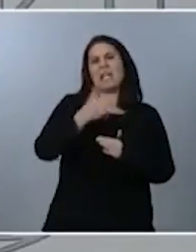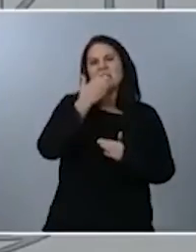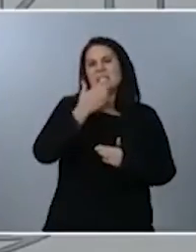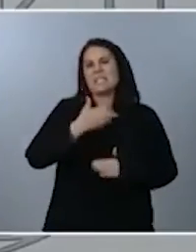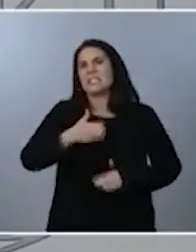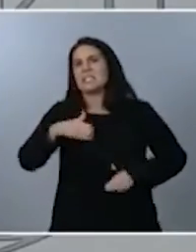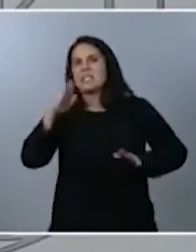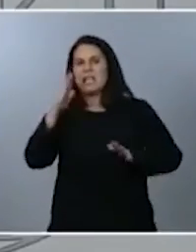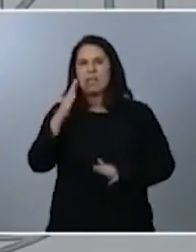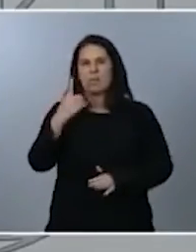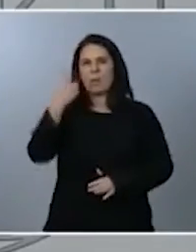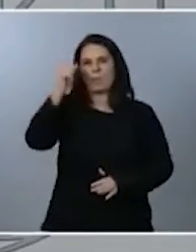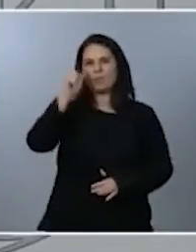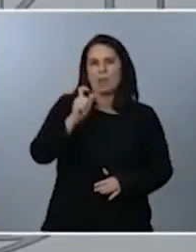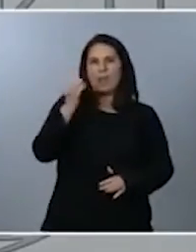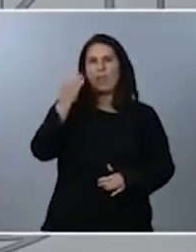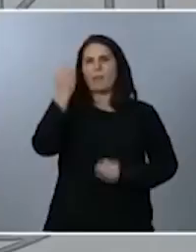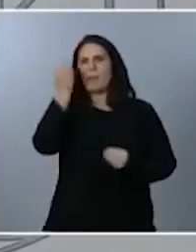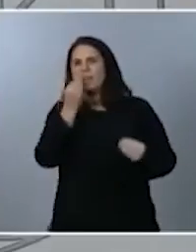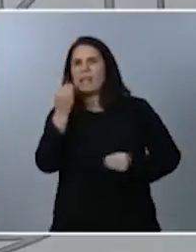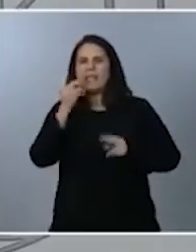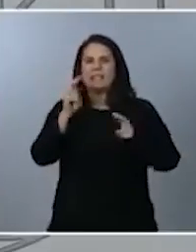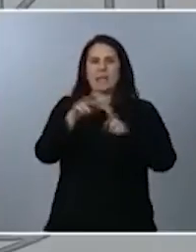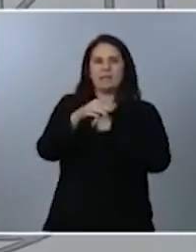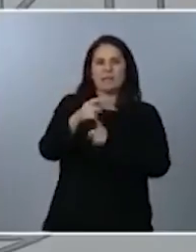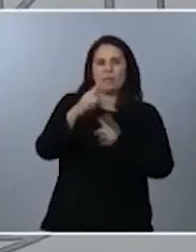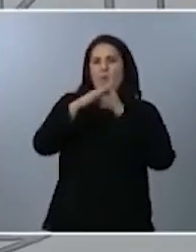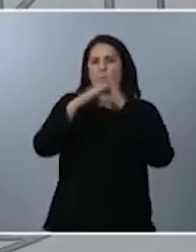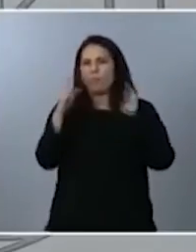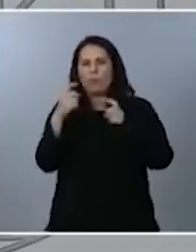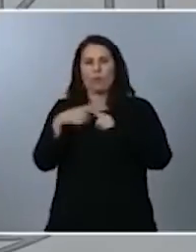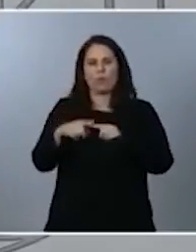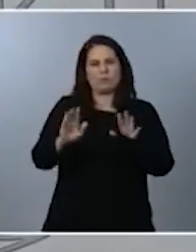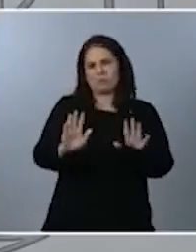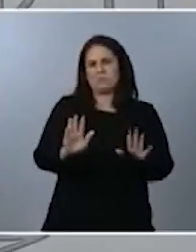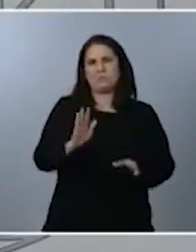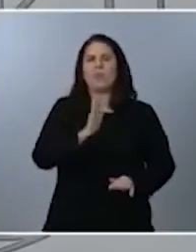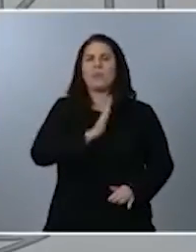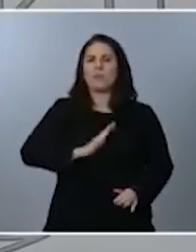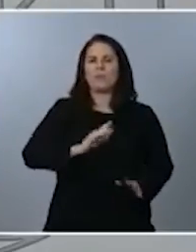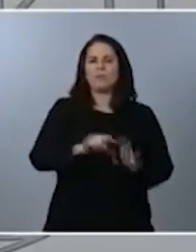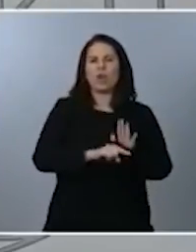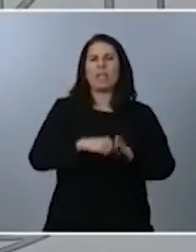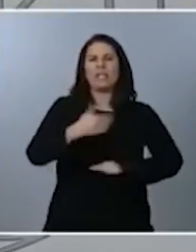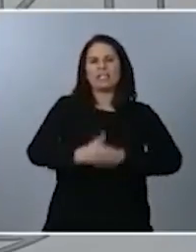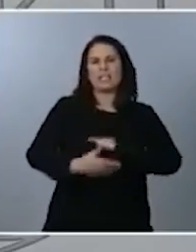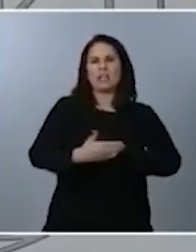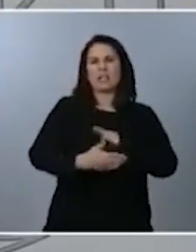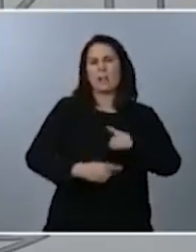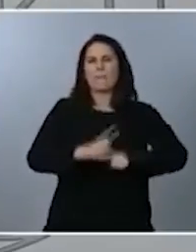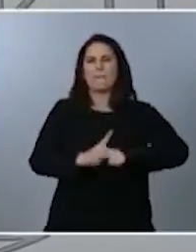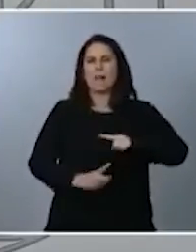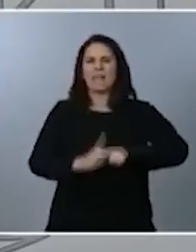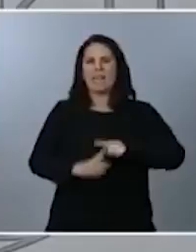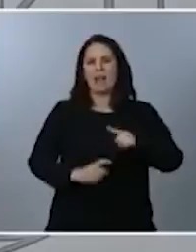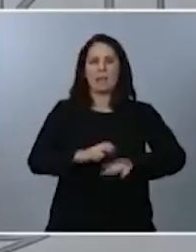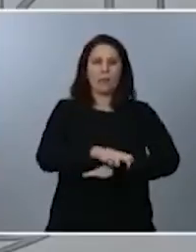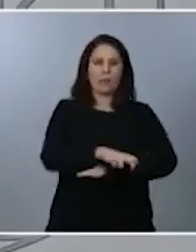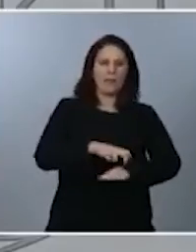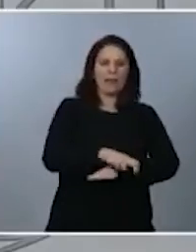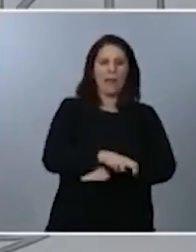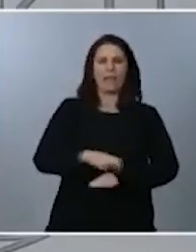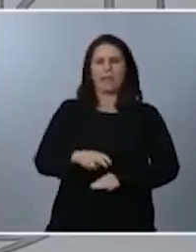la tiene que plantear pero en este momento en que estamos trabajando son en restricciones parciales o de la movilidad o de los afores de los espacios